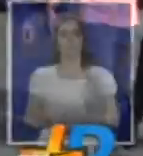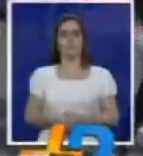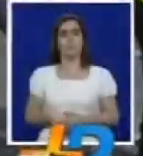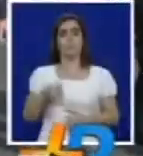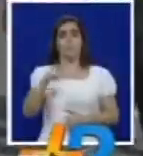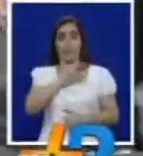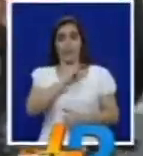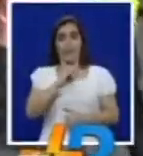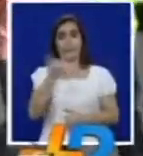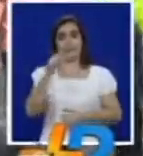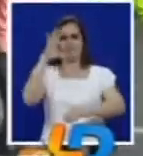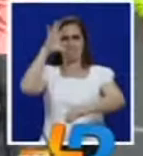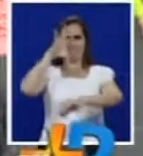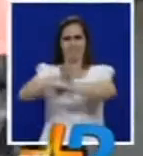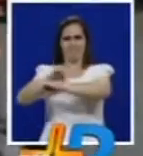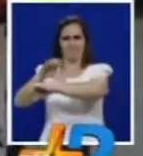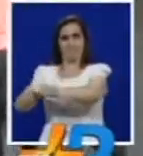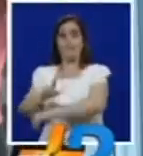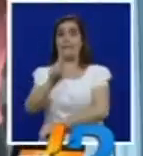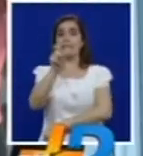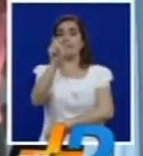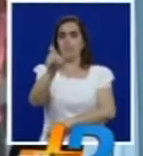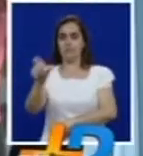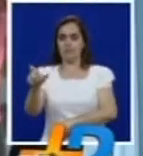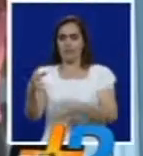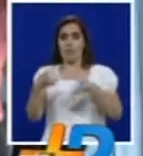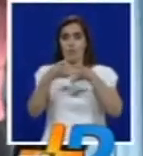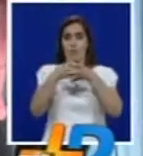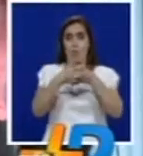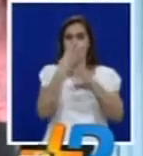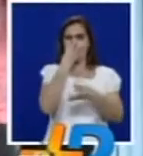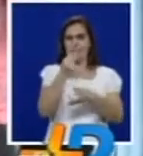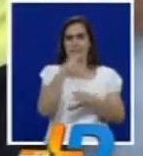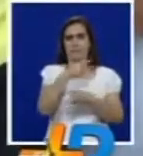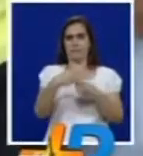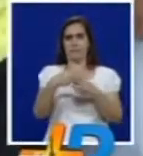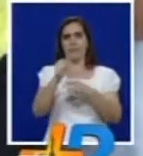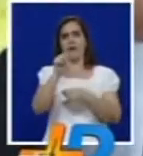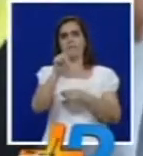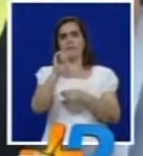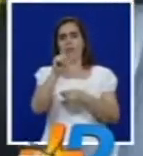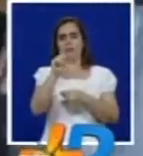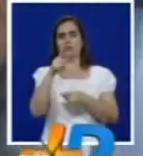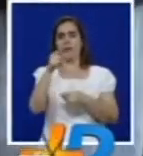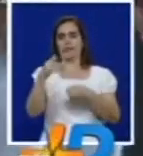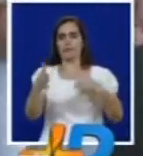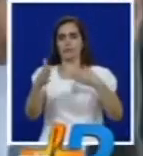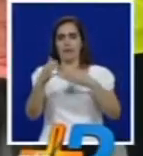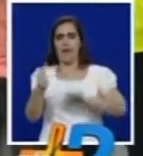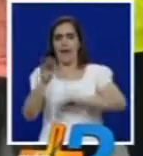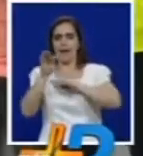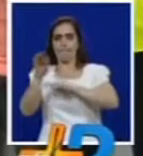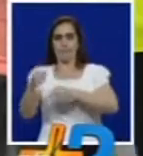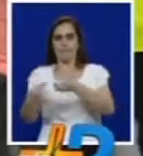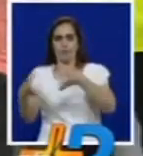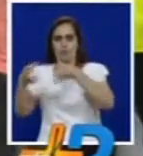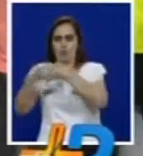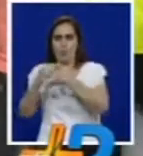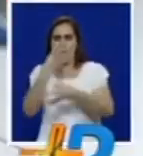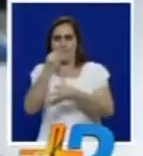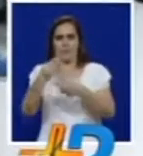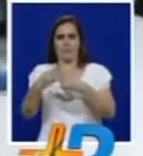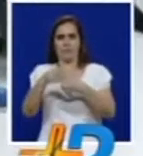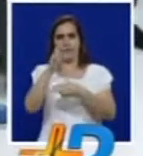En Cali, con la captura de seis personas, se desmanteló la banda delincuencial Los Ácidos que servía a la Bacrín Los Rastrojos. Este grupo